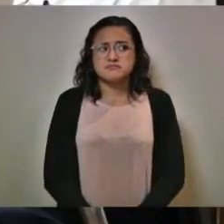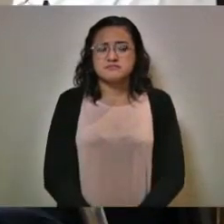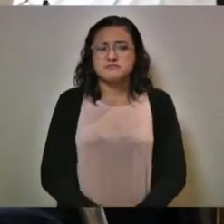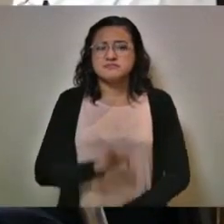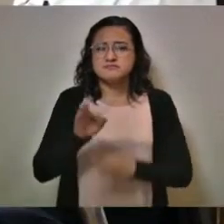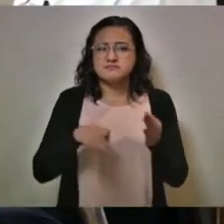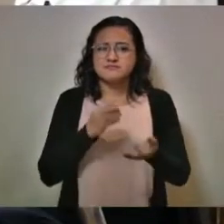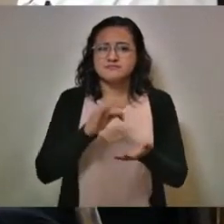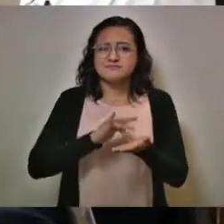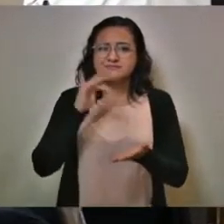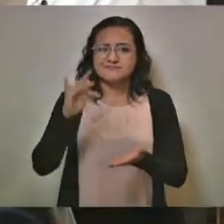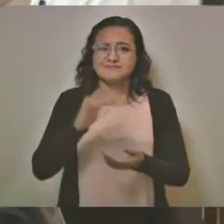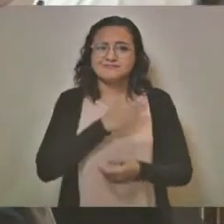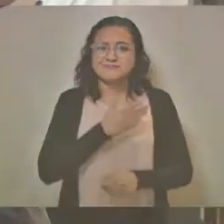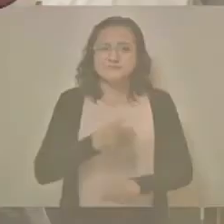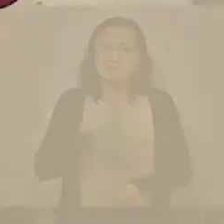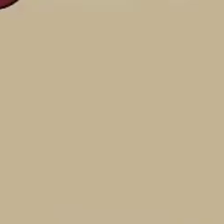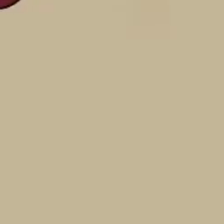Eso es todo, señor. Muchas gracias.